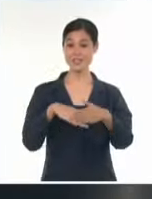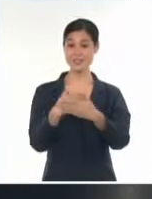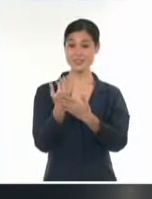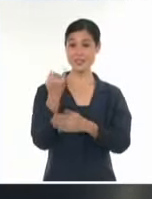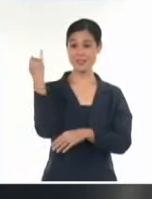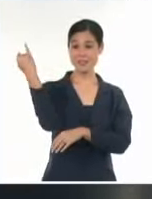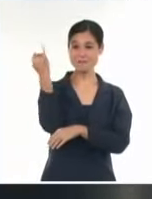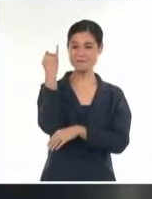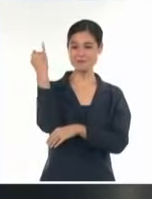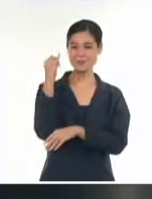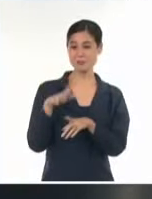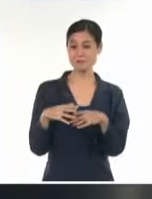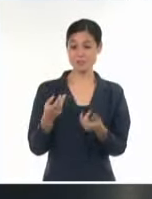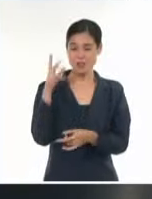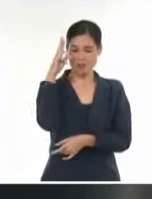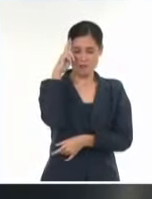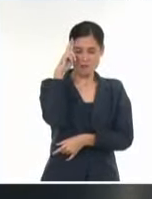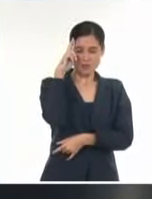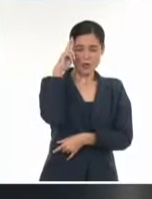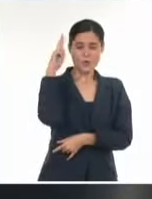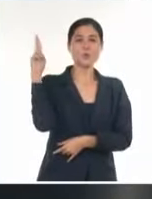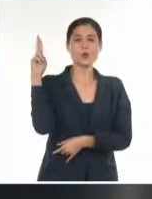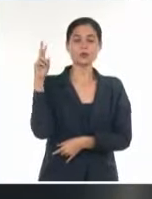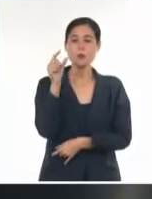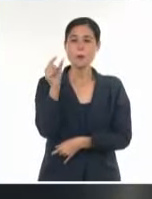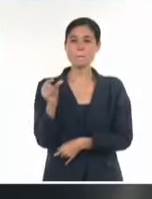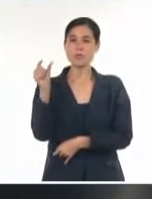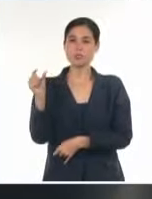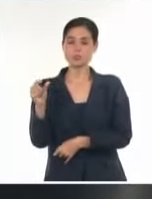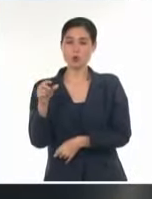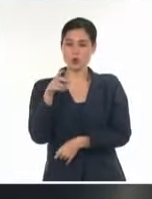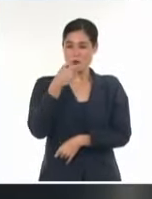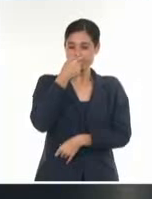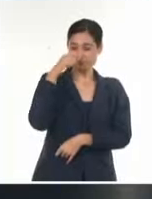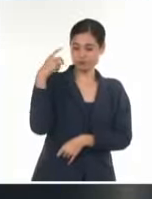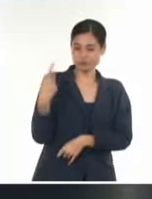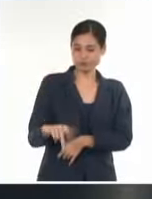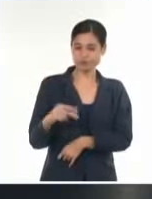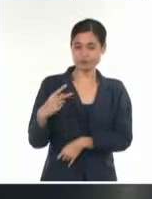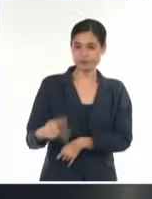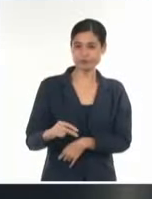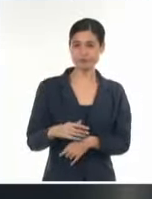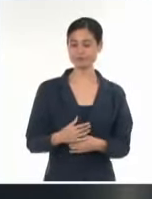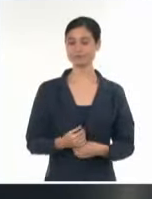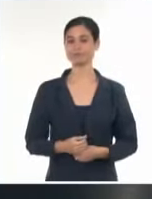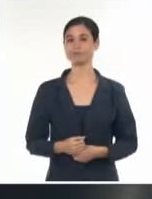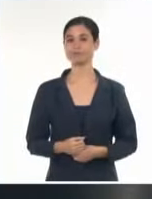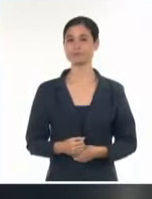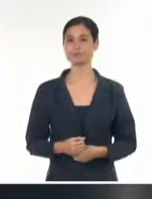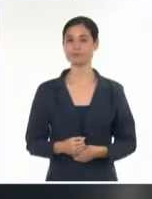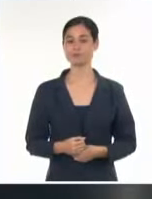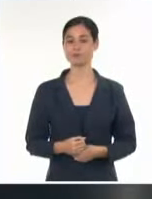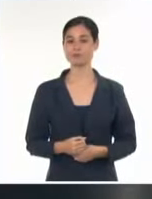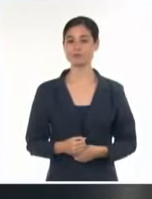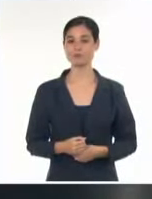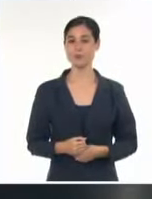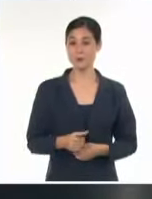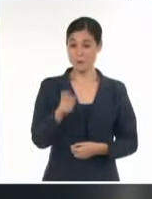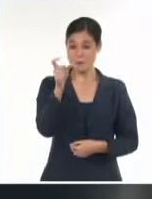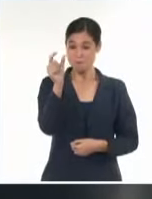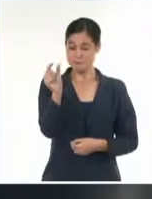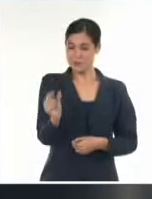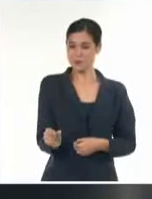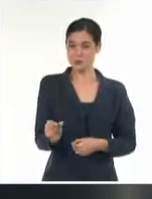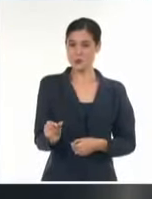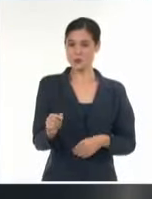las Víctimas de la Esclavitud y la Trata Trasatántica de Esclavos, el miembro del Buro Político y Ministro de Relaciones Exteriores, Bruno Rodríguez Parrilla,